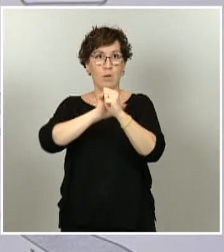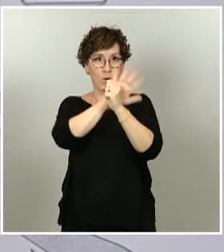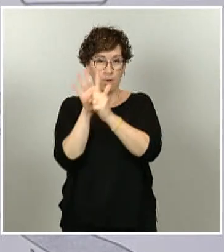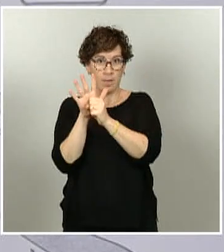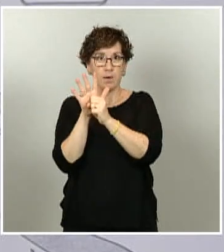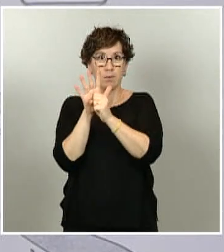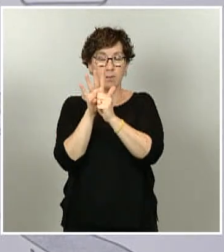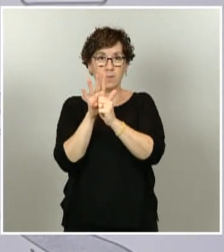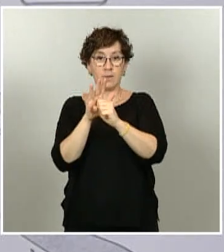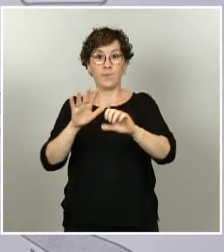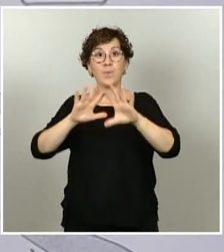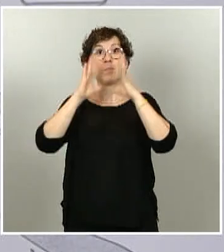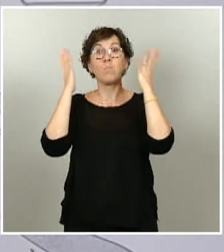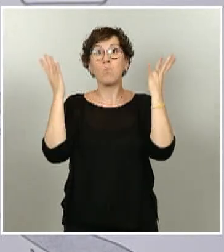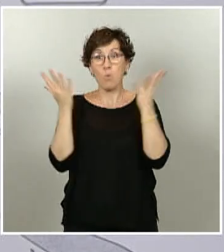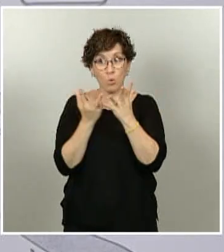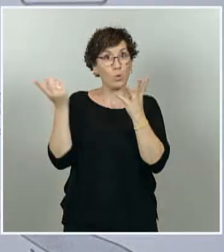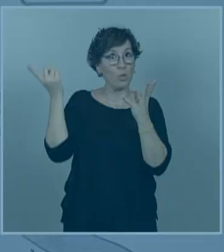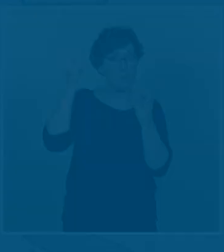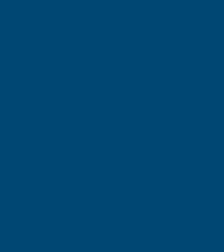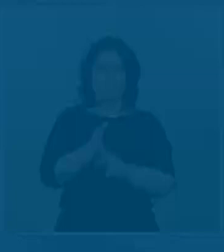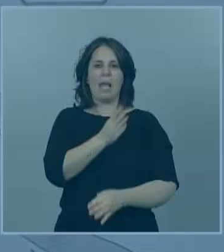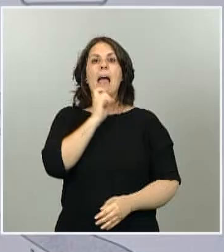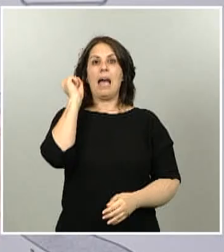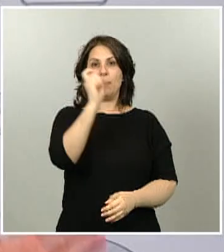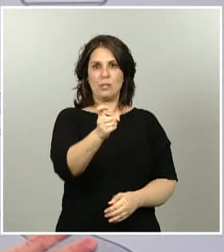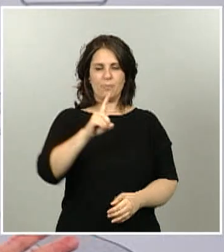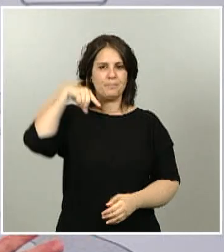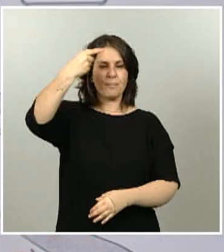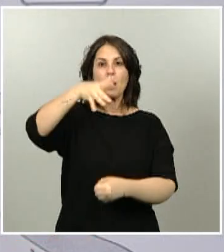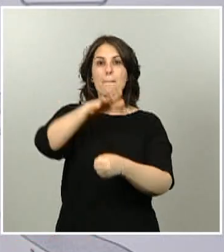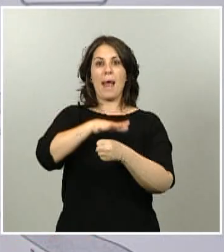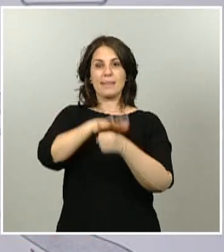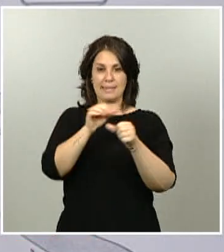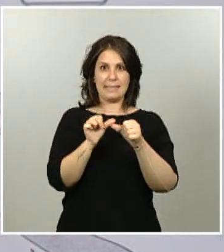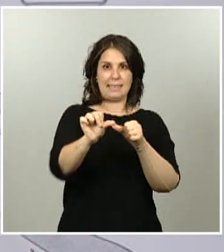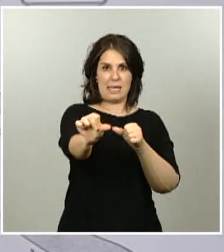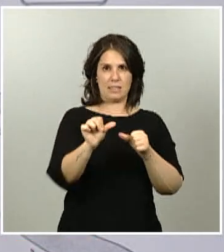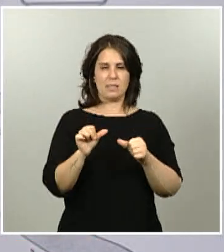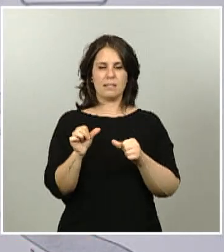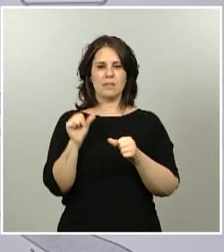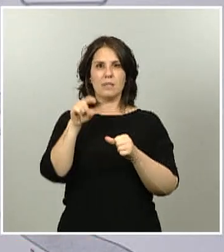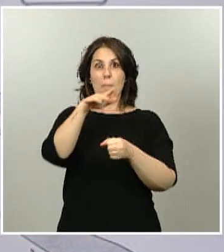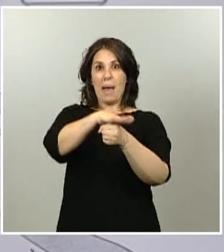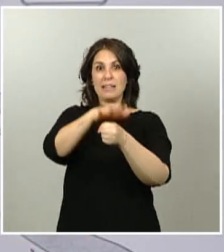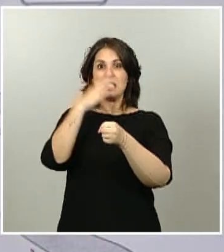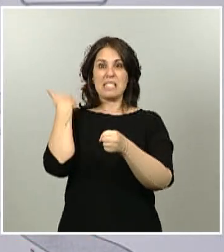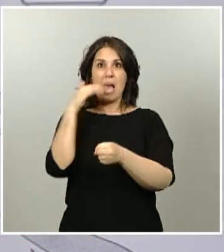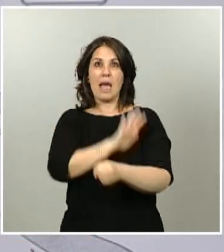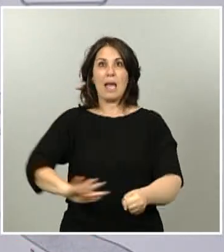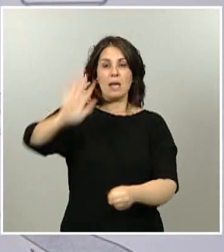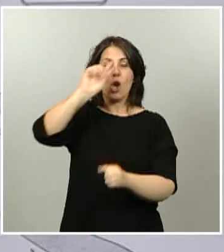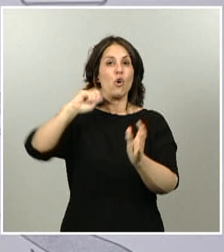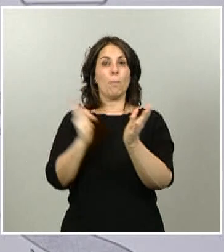advertido de que la siguiente emergencia es la emergencia climática. Cuando todo el territorio nacional esté en fase 1, el Gobierno de España